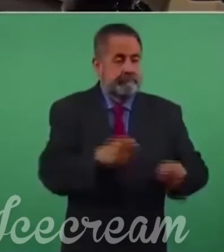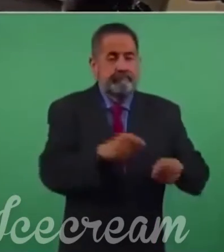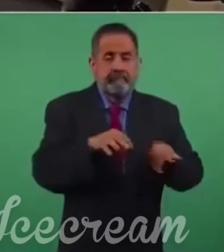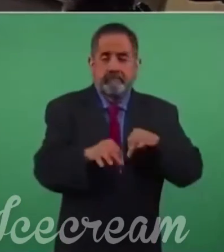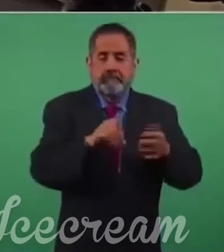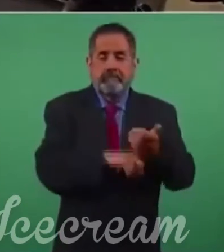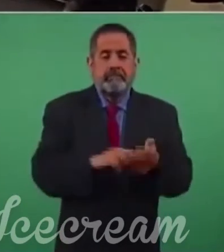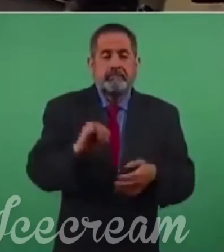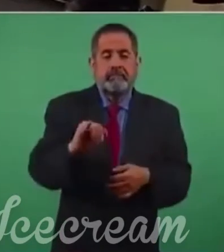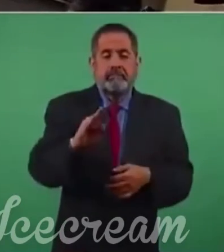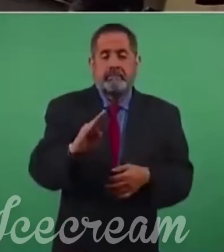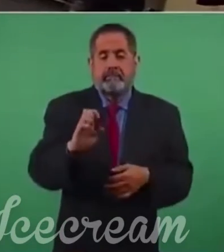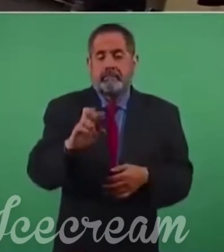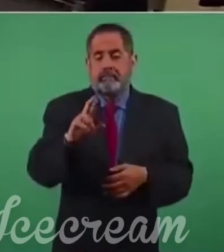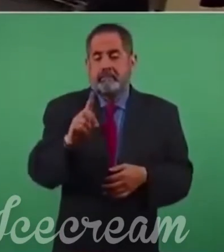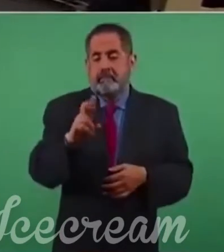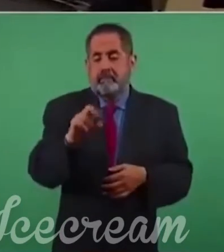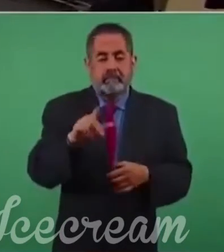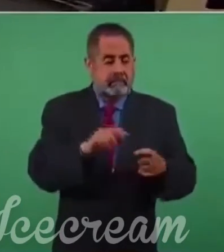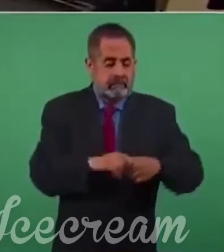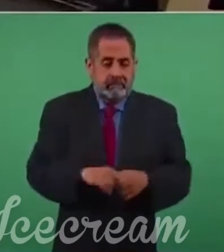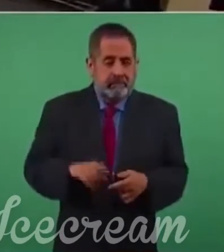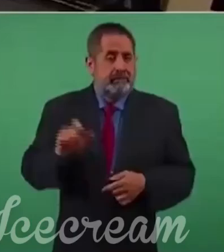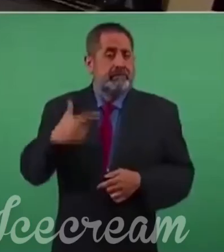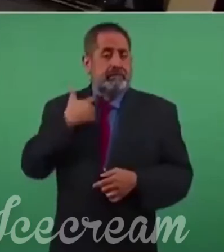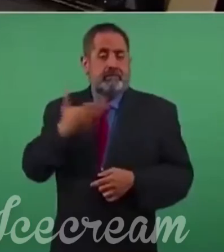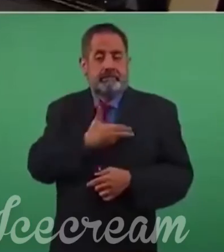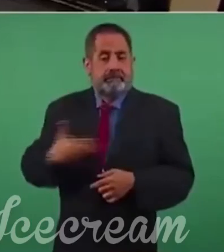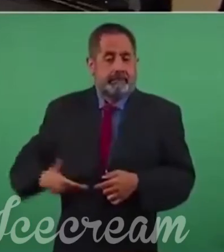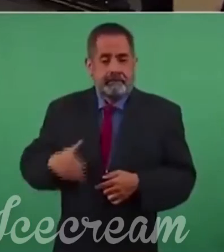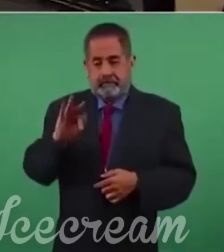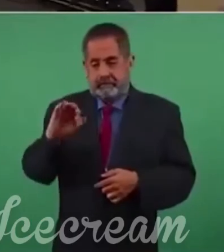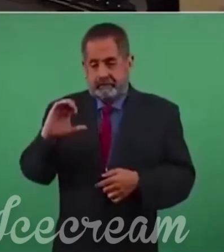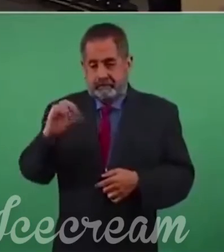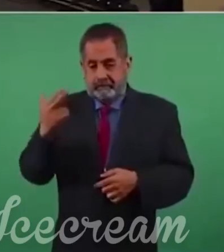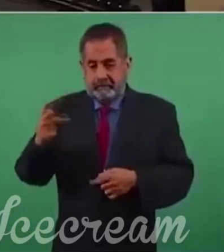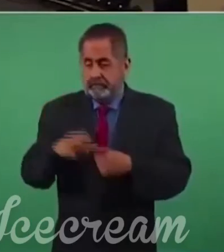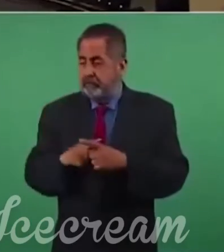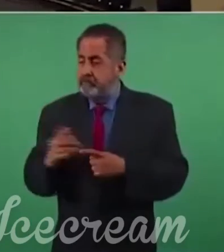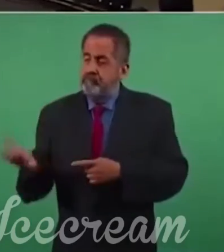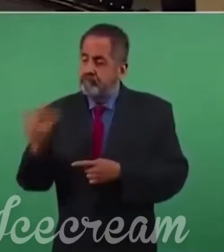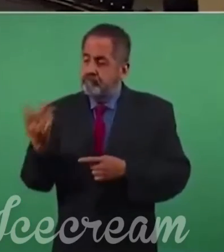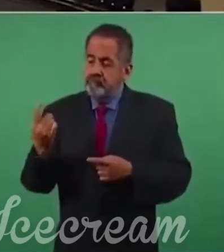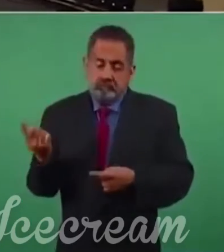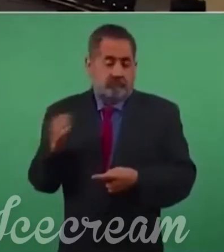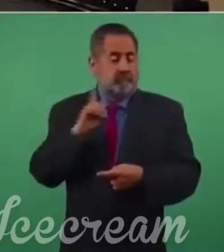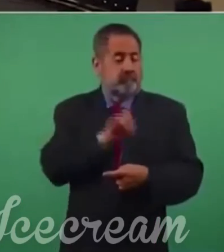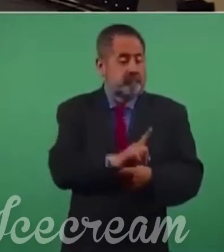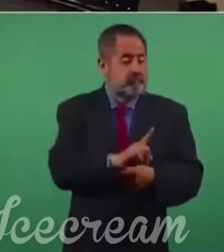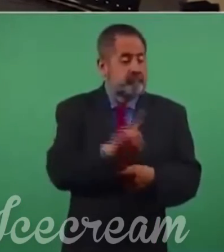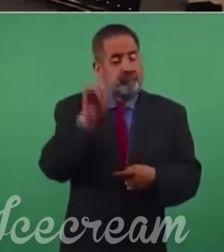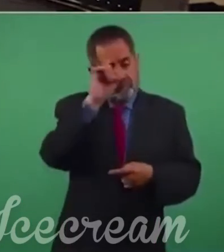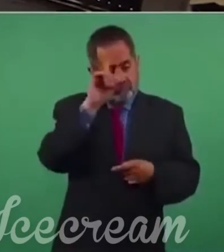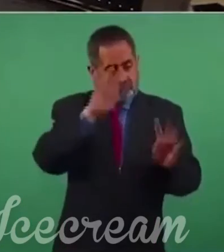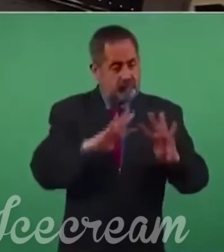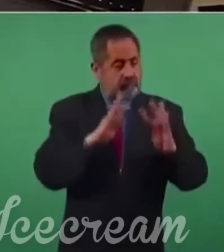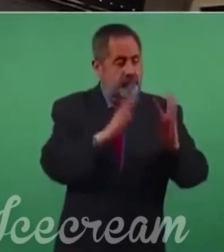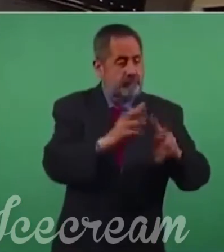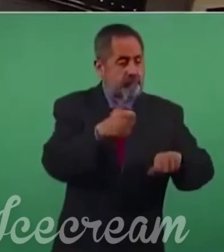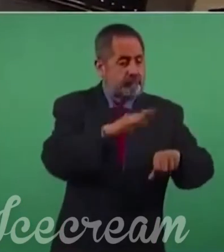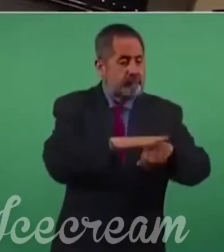el expresidente Calderón a trabajar al Consejo de Administración de Iberdrola.